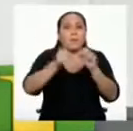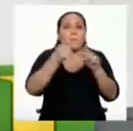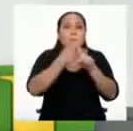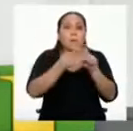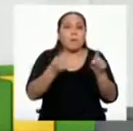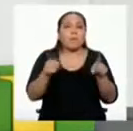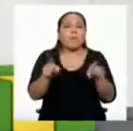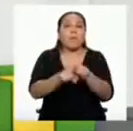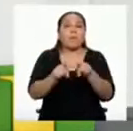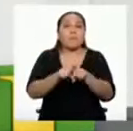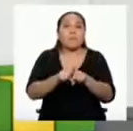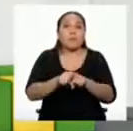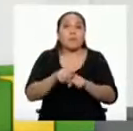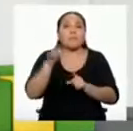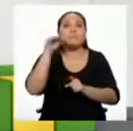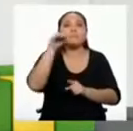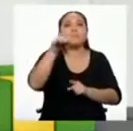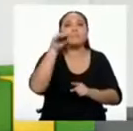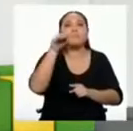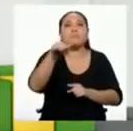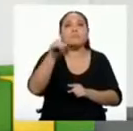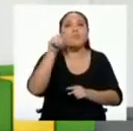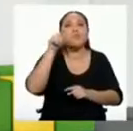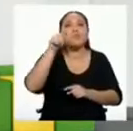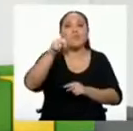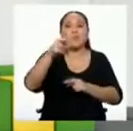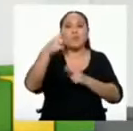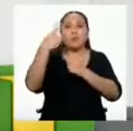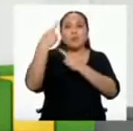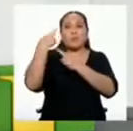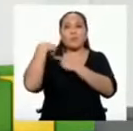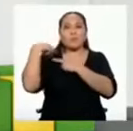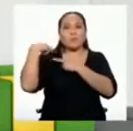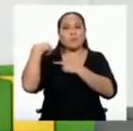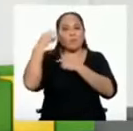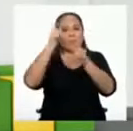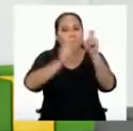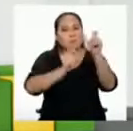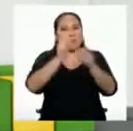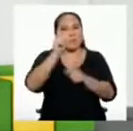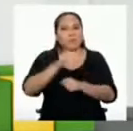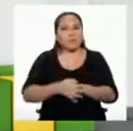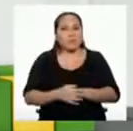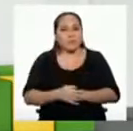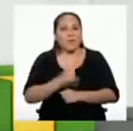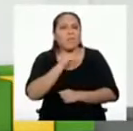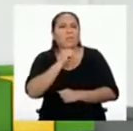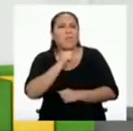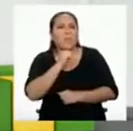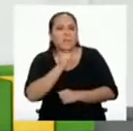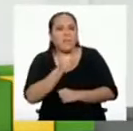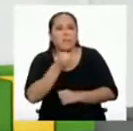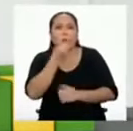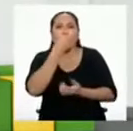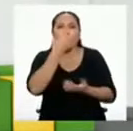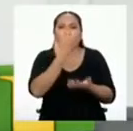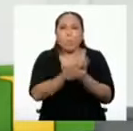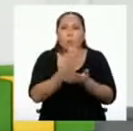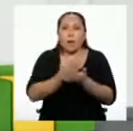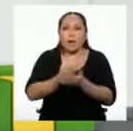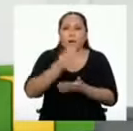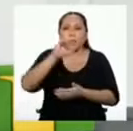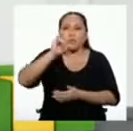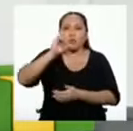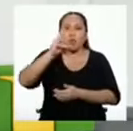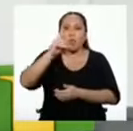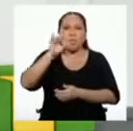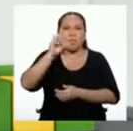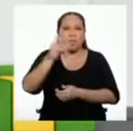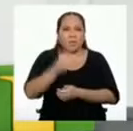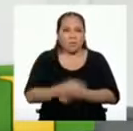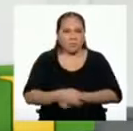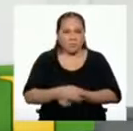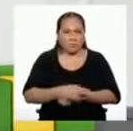nuestra responsabilidad como ciudadanas y ciudadanos. ¿Qué nos falta entonces para ser buenos ciudadanos? ¿Se te ocurre algo?